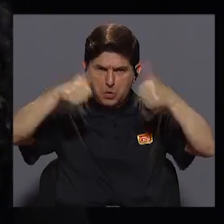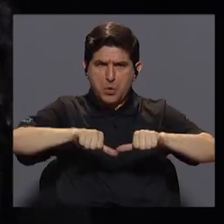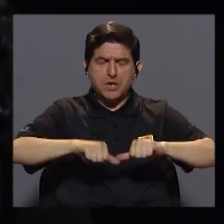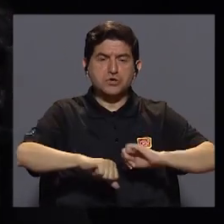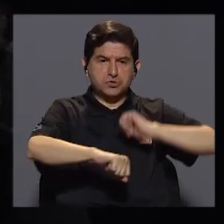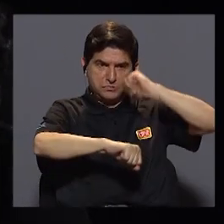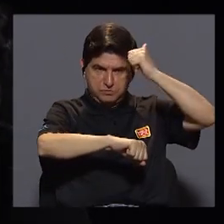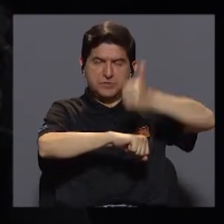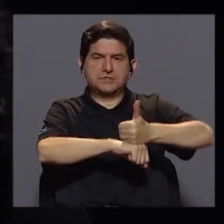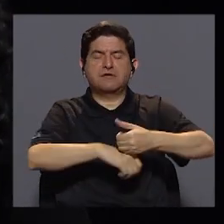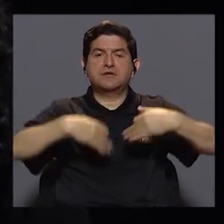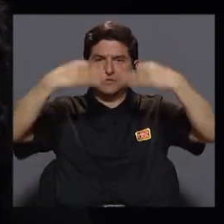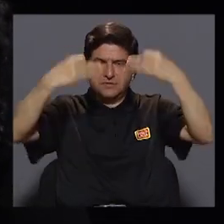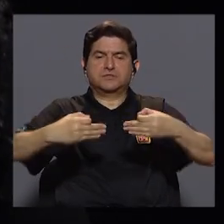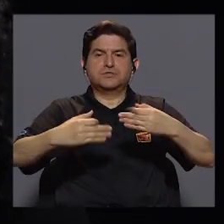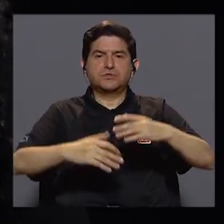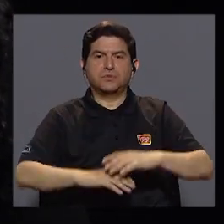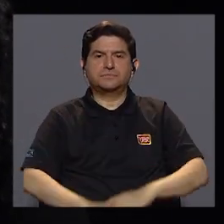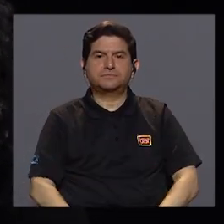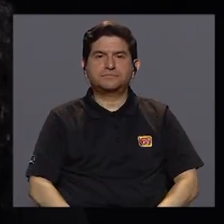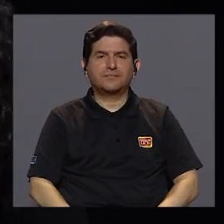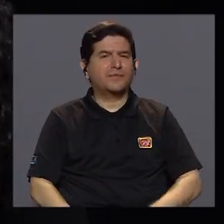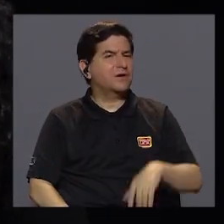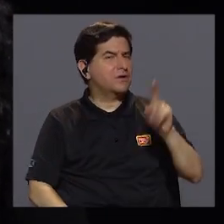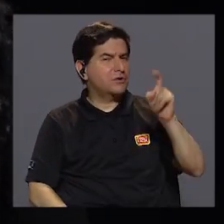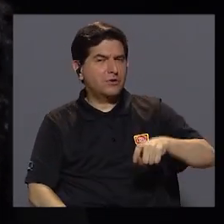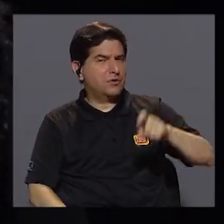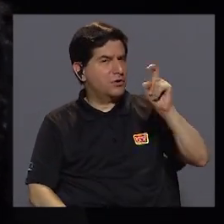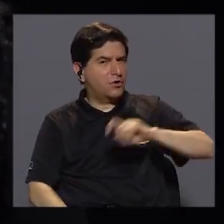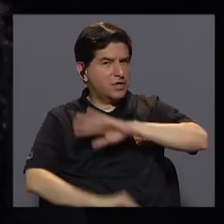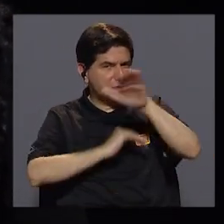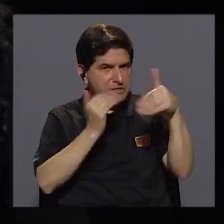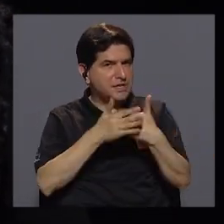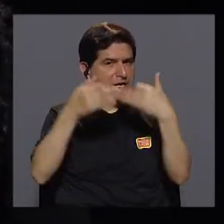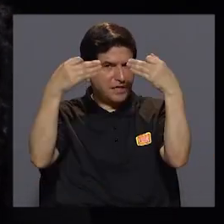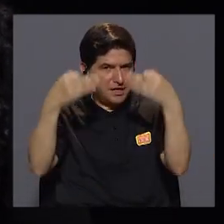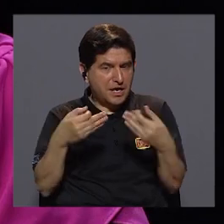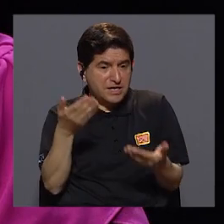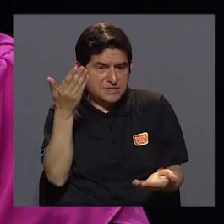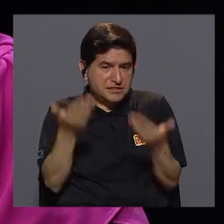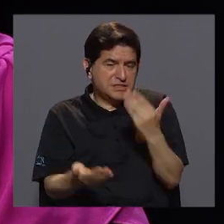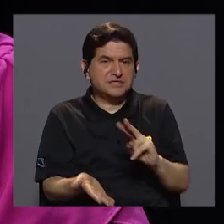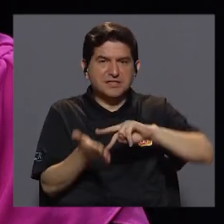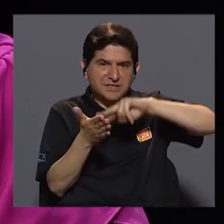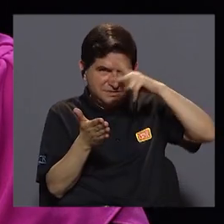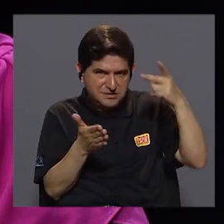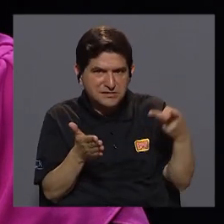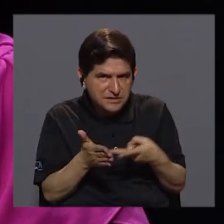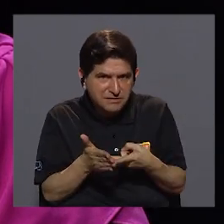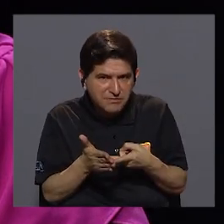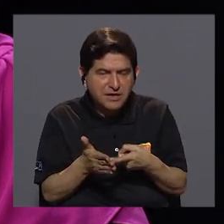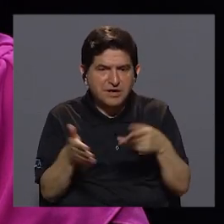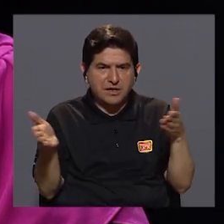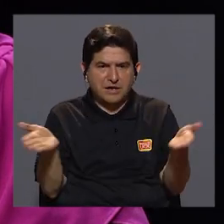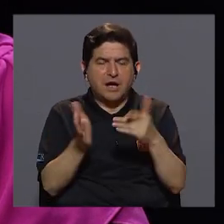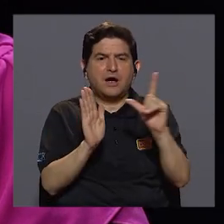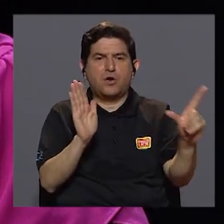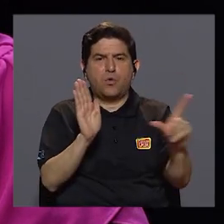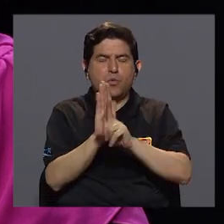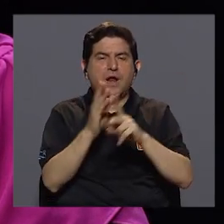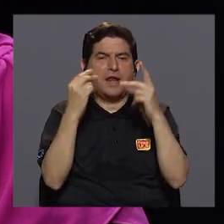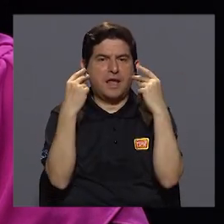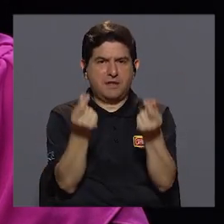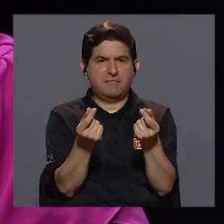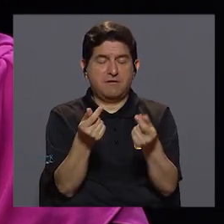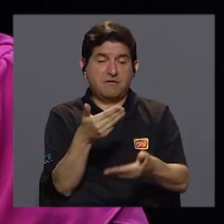implementar medidas. No necesariamente todas esas medidas tal vez vayan a implicar, por ejemplo, promulgar una ley en el